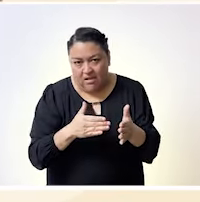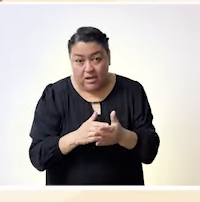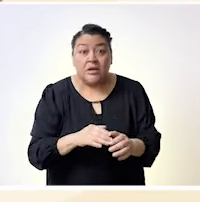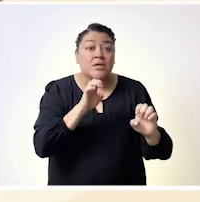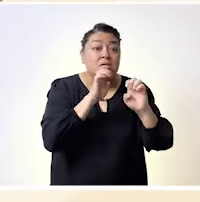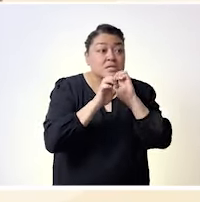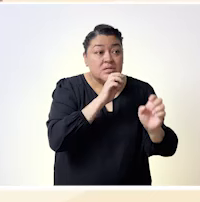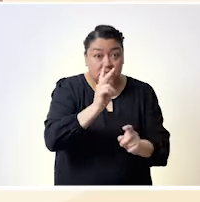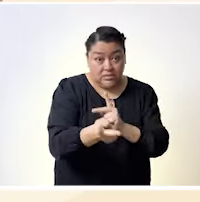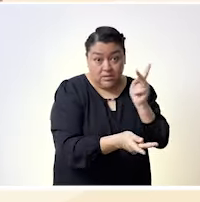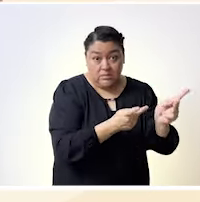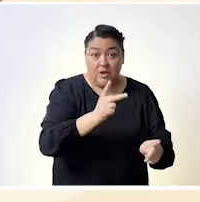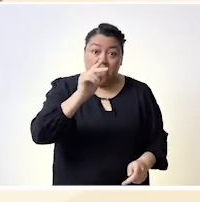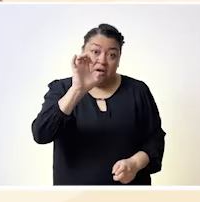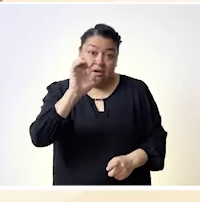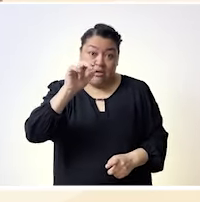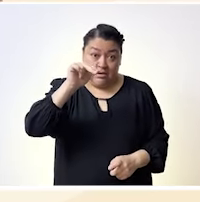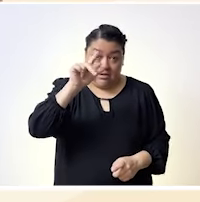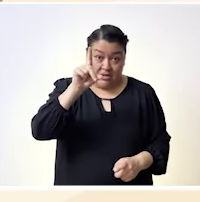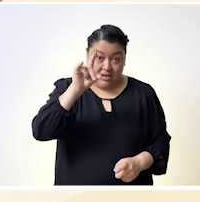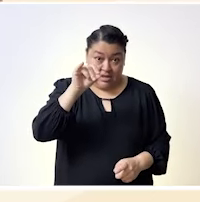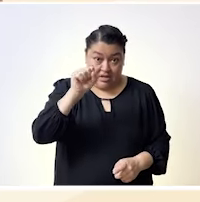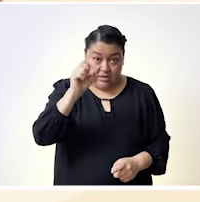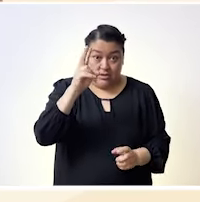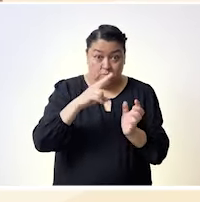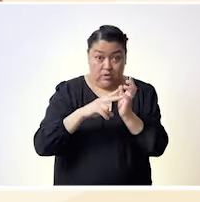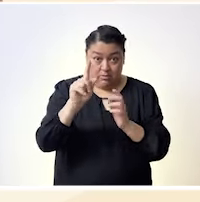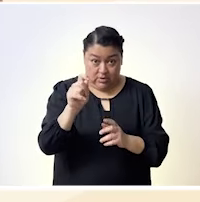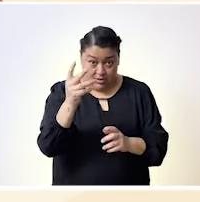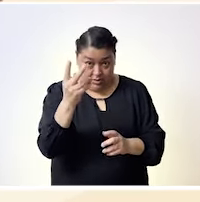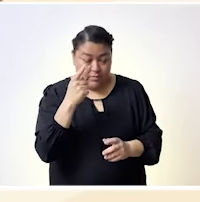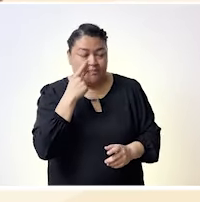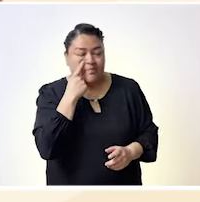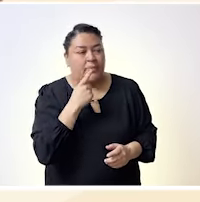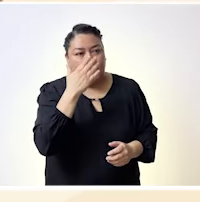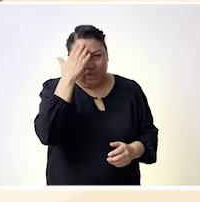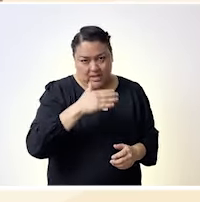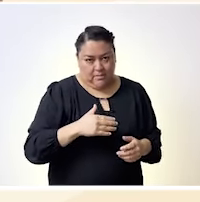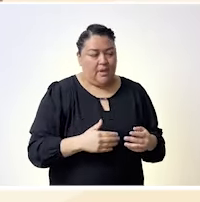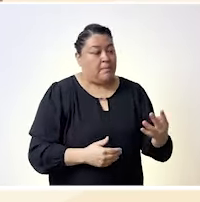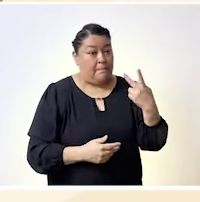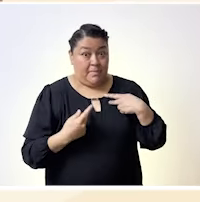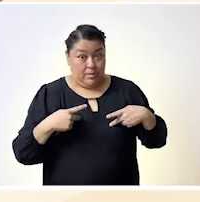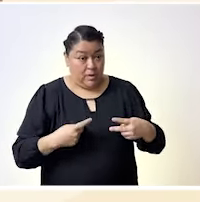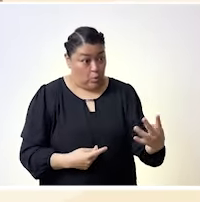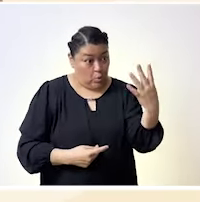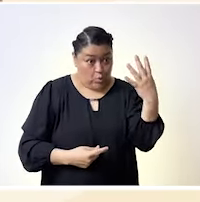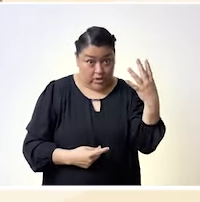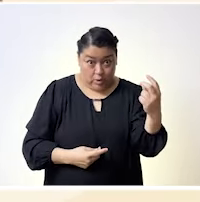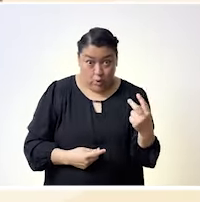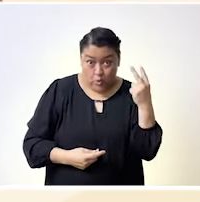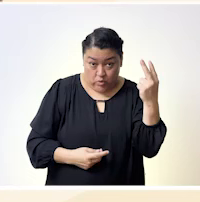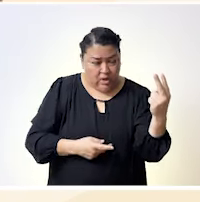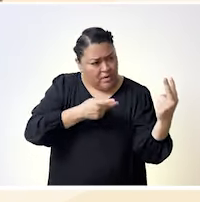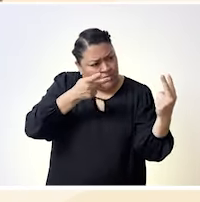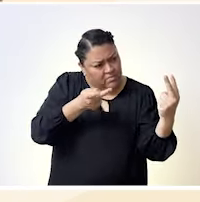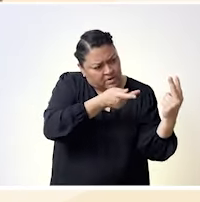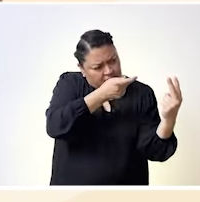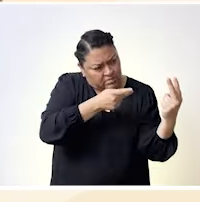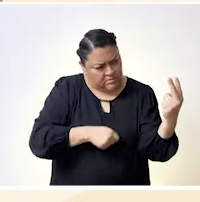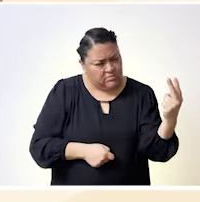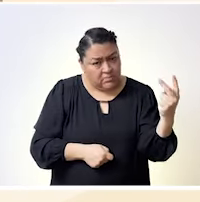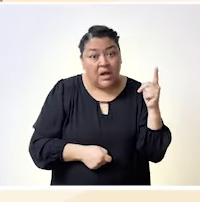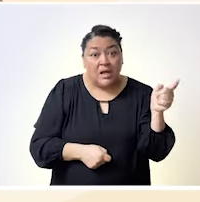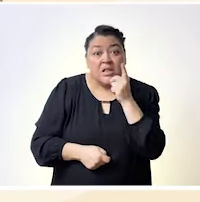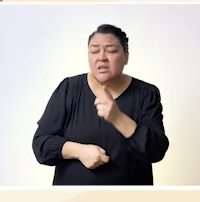Enadis 2022 nos dice que casi una de cuatro mujeres de 18 años o más reportó que se le había negado